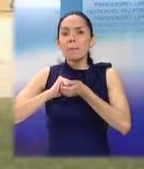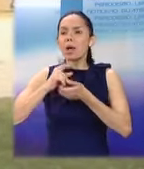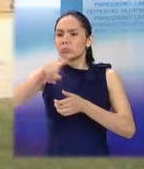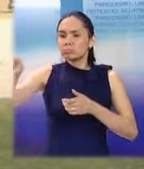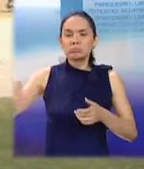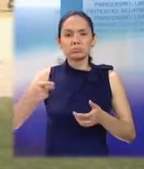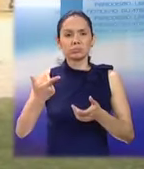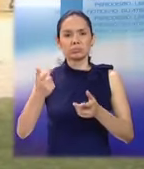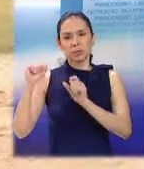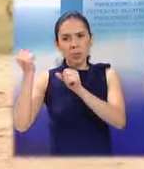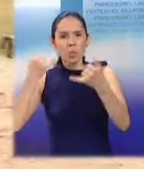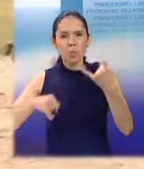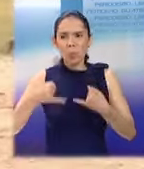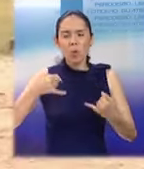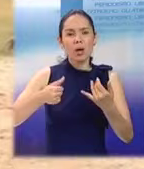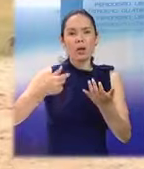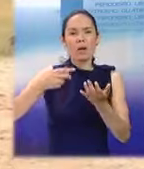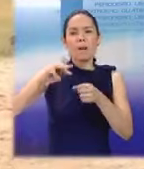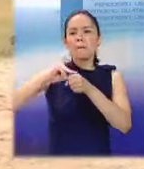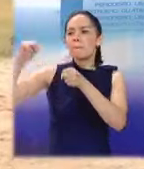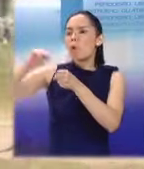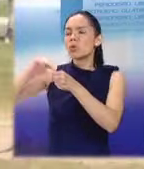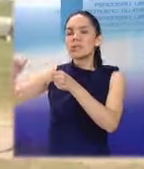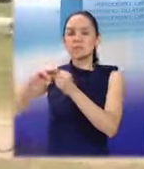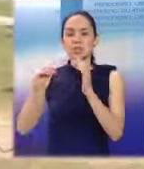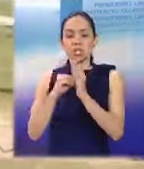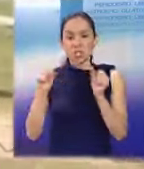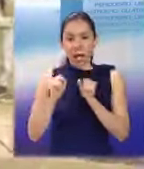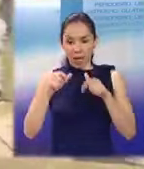grupos de Quetzaltenango y municipios cercanos.